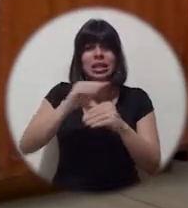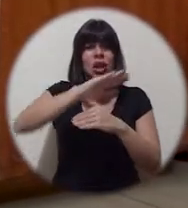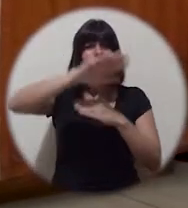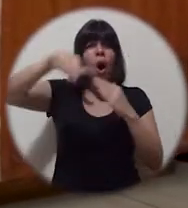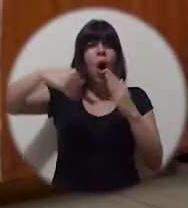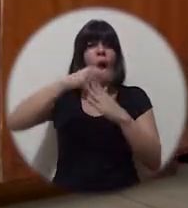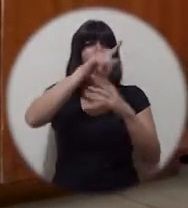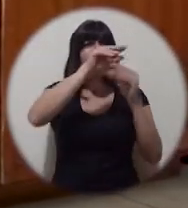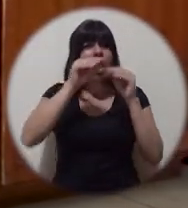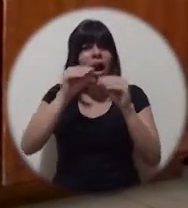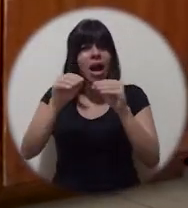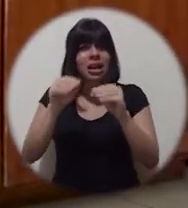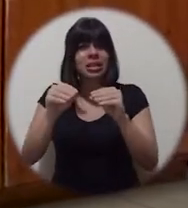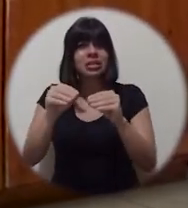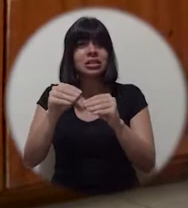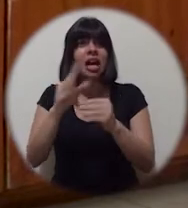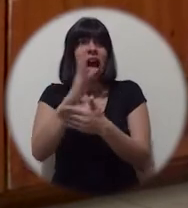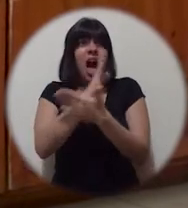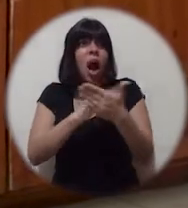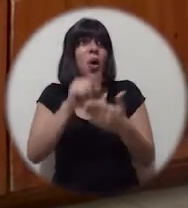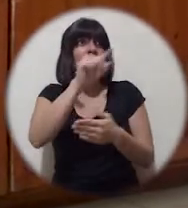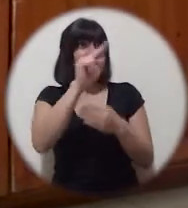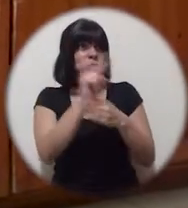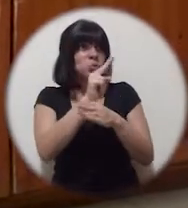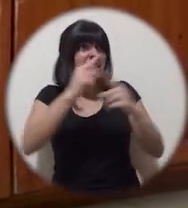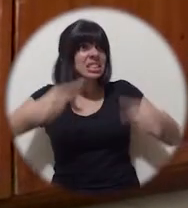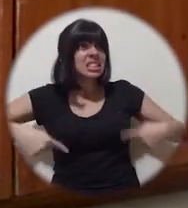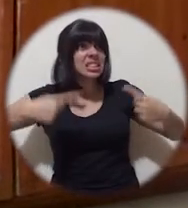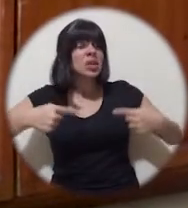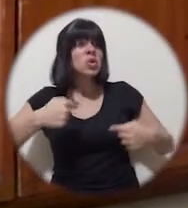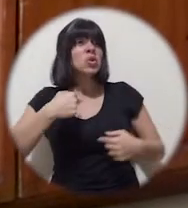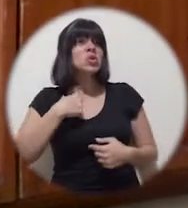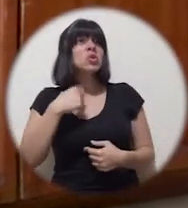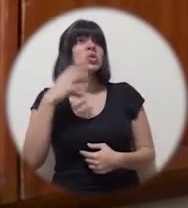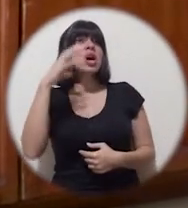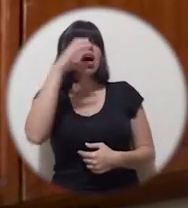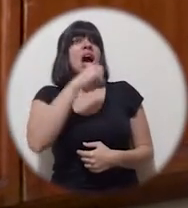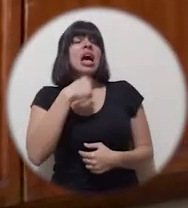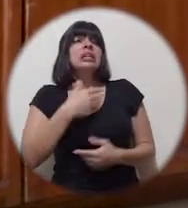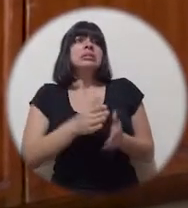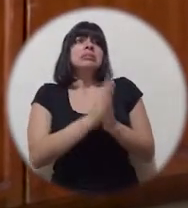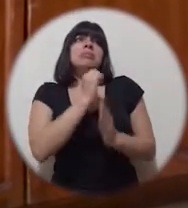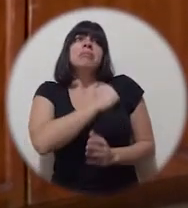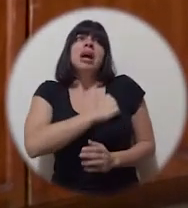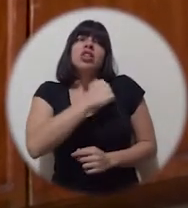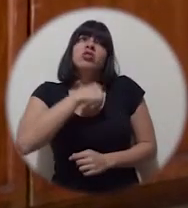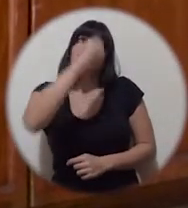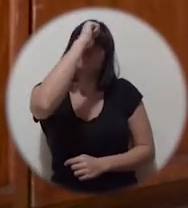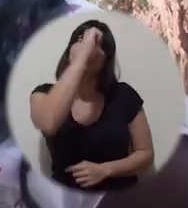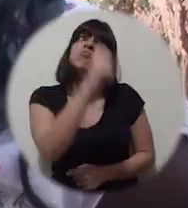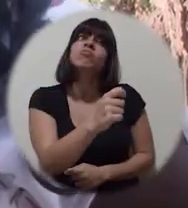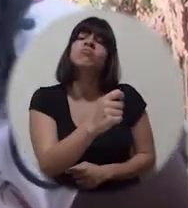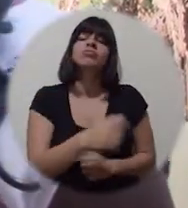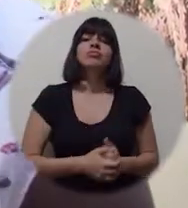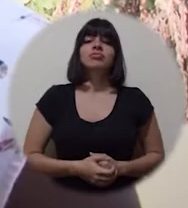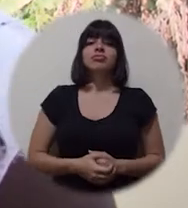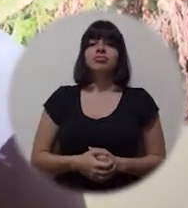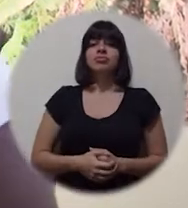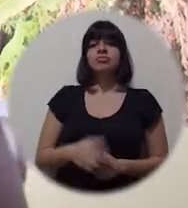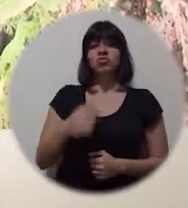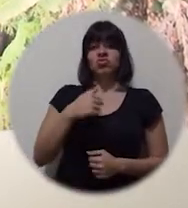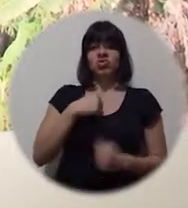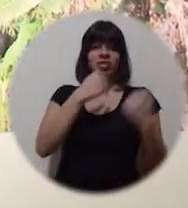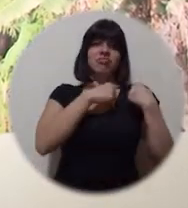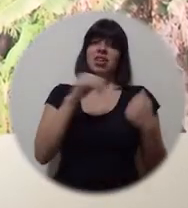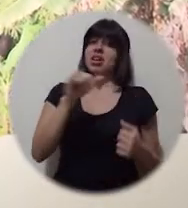les enseñaba, aún estando en esa silla de ruedas, sabe que maestra, le pido perdón y me quito el sombrero delante suyo. Pues me toca hacer igual